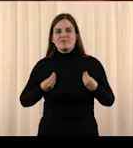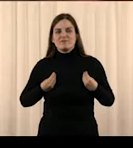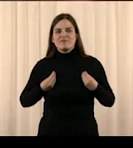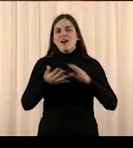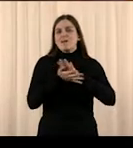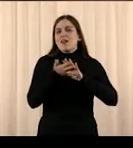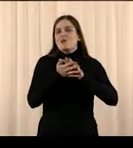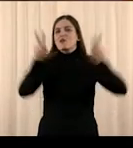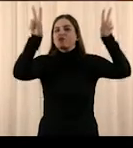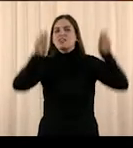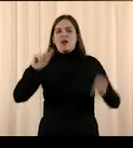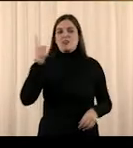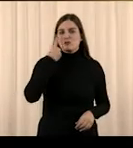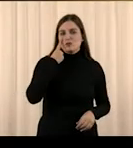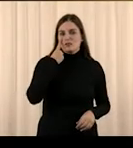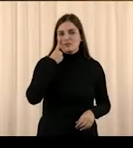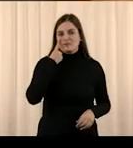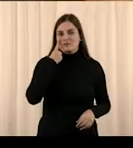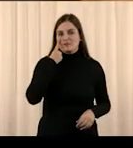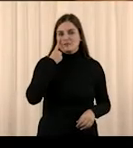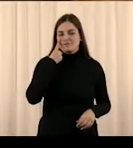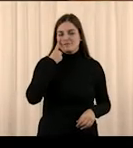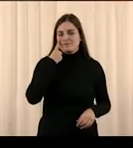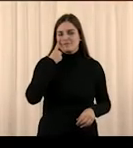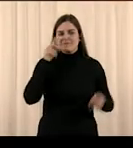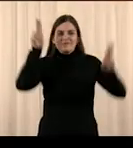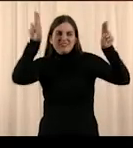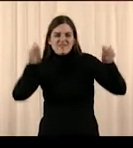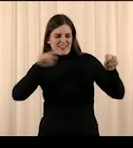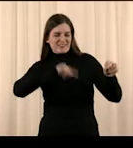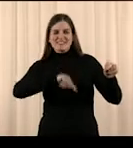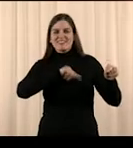Se trata de descubrir. De sentir.